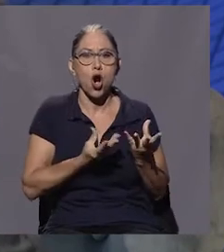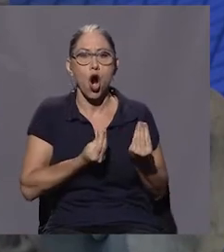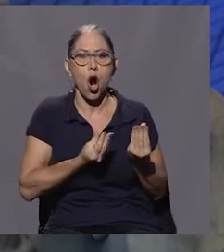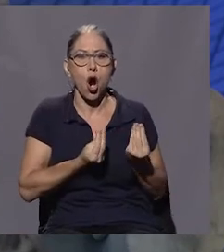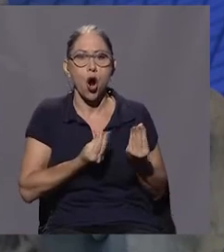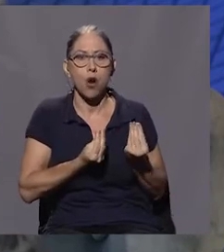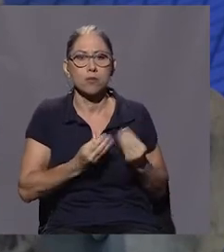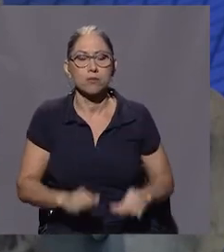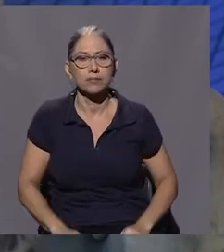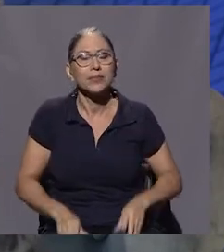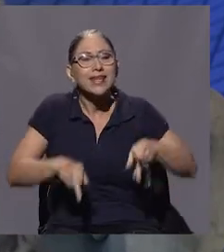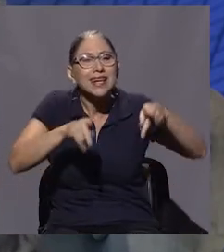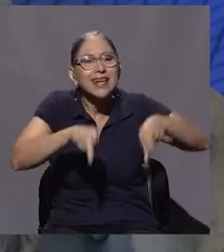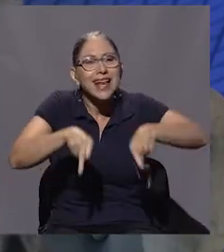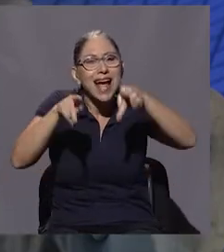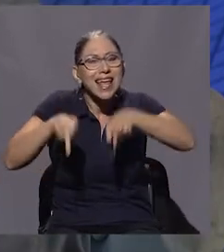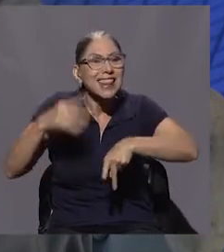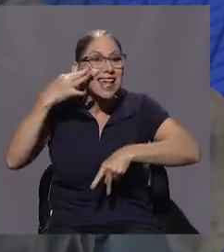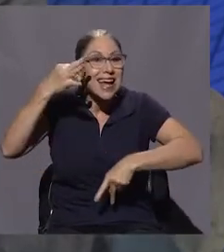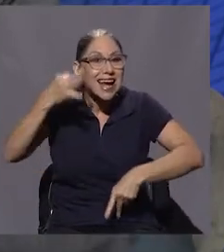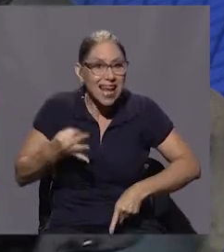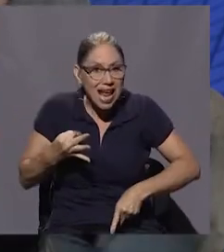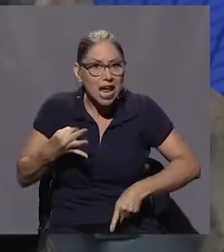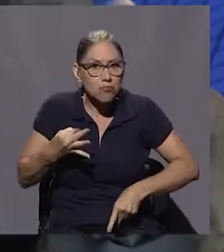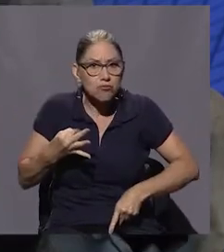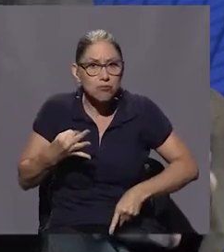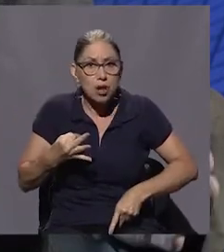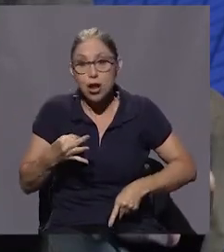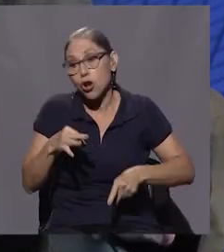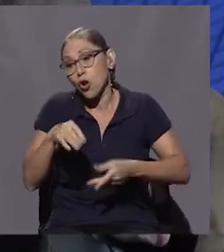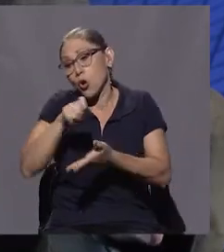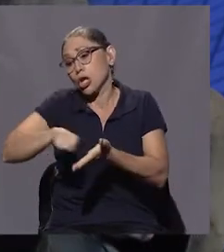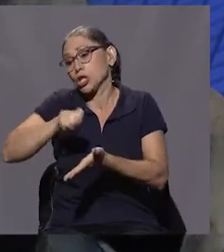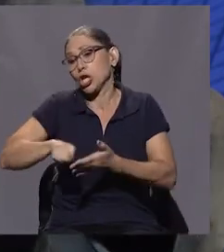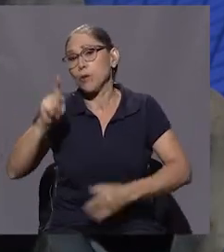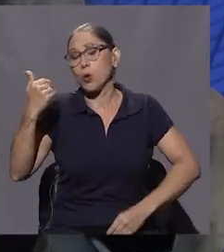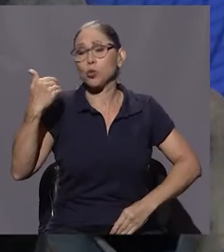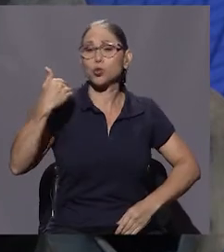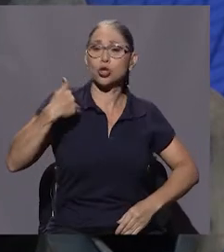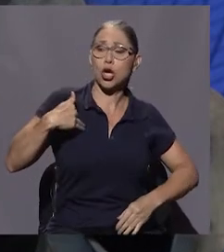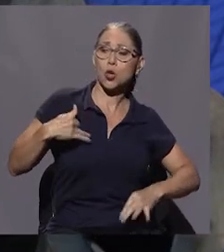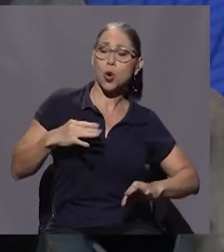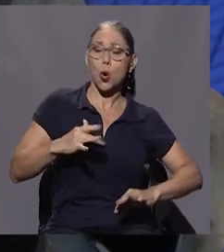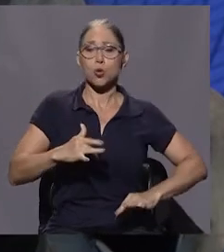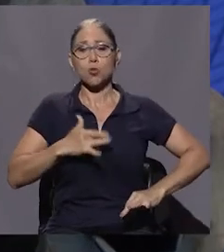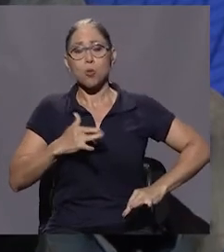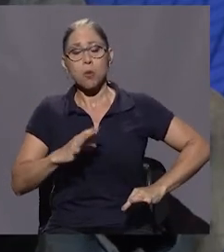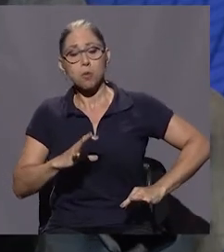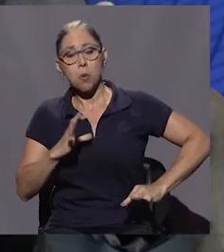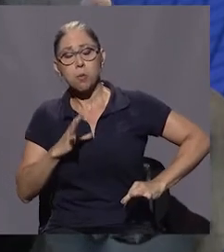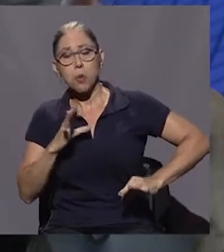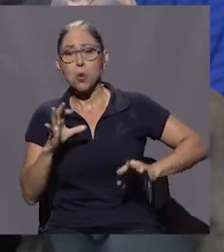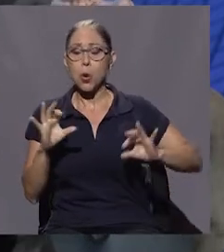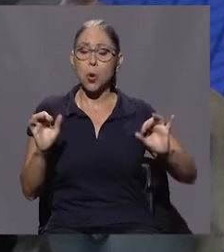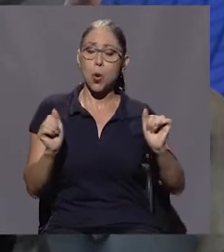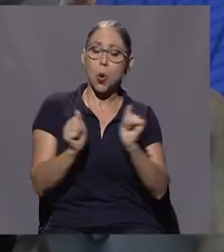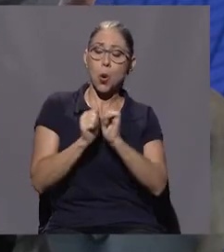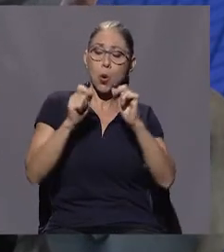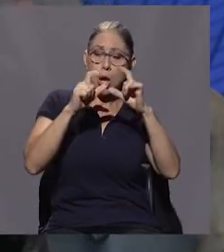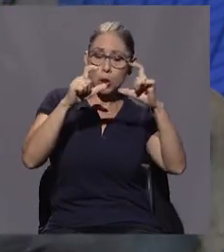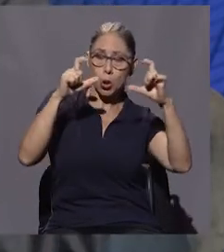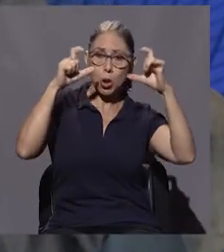Y la gente cree que lo que dicen un señor muy horondo con unos anteojitos de cara y en